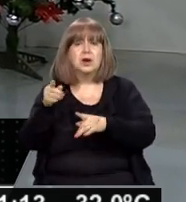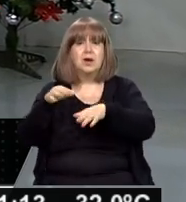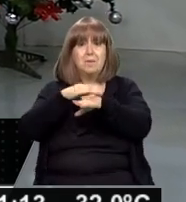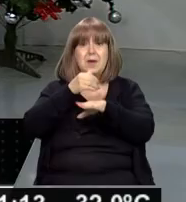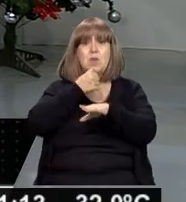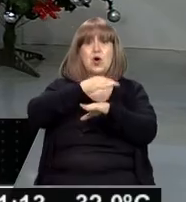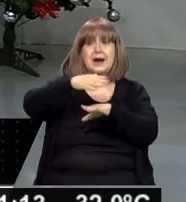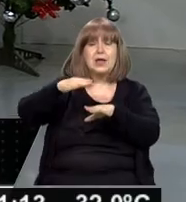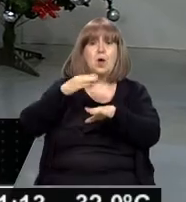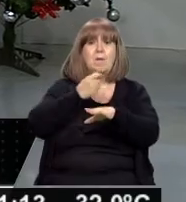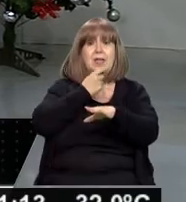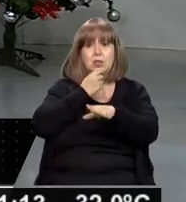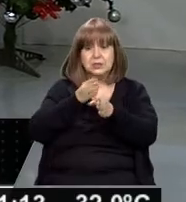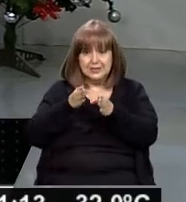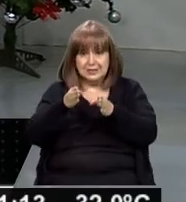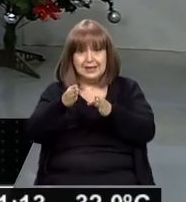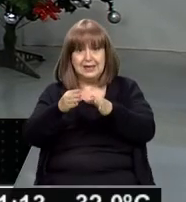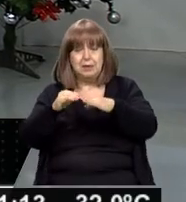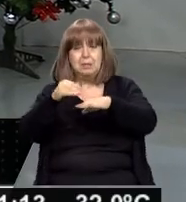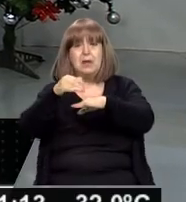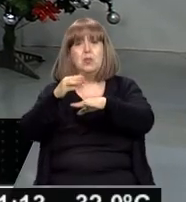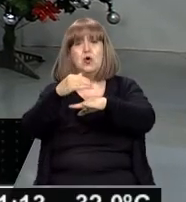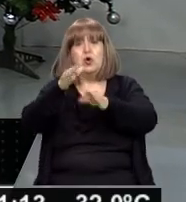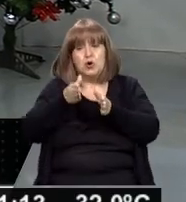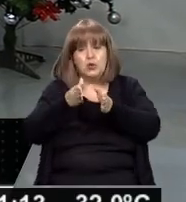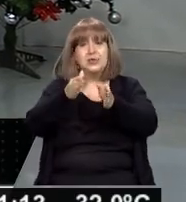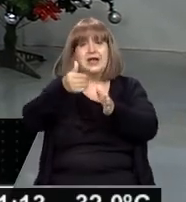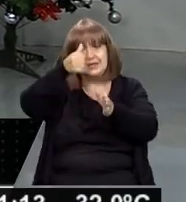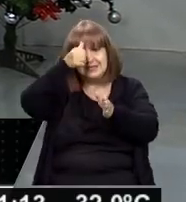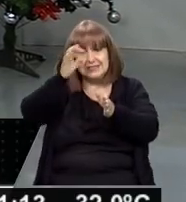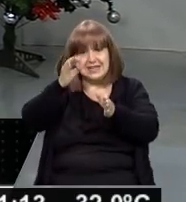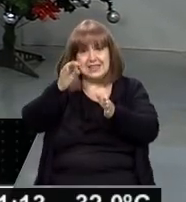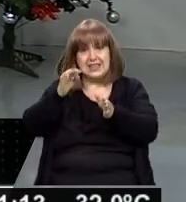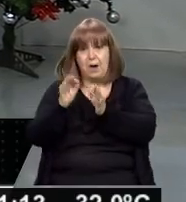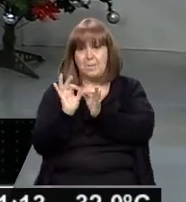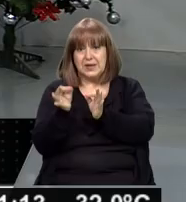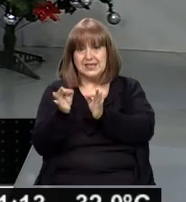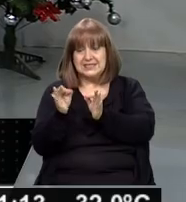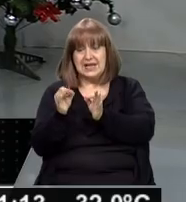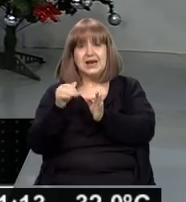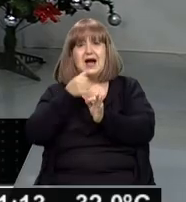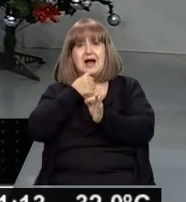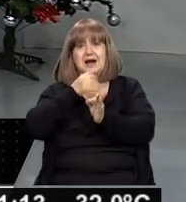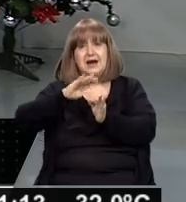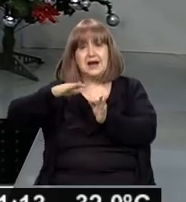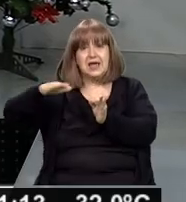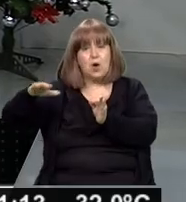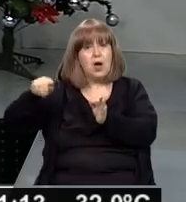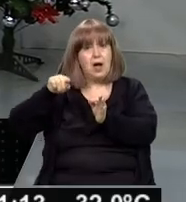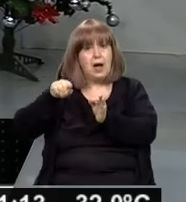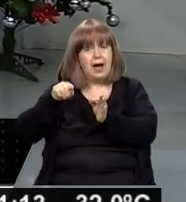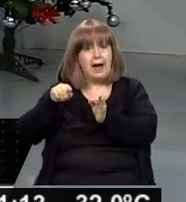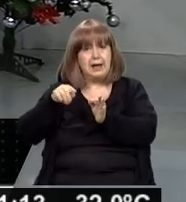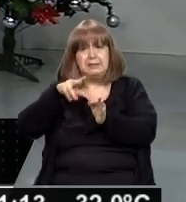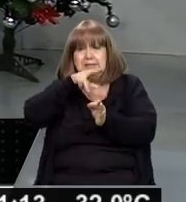Mendoza y la ruta 60, allí en Maipú, donde justamente es un lecho del río. Ahí estamos viendo en imágenes, es una zona totalmente